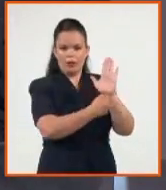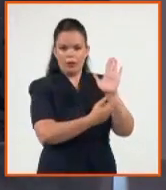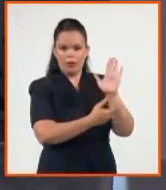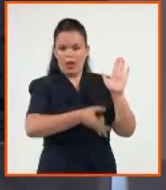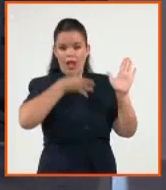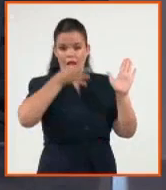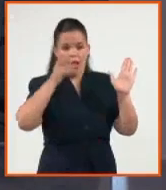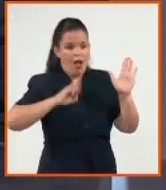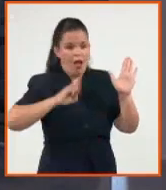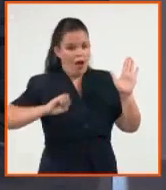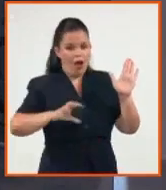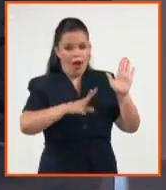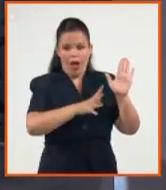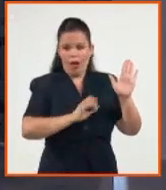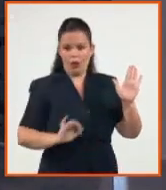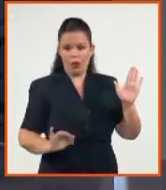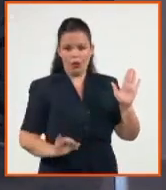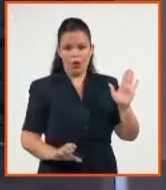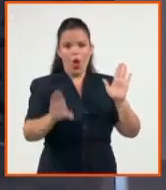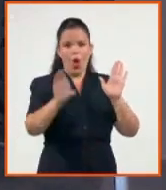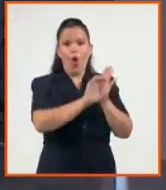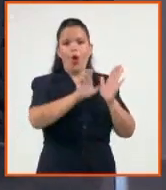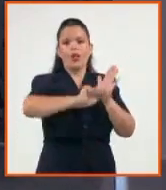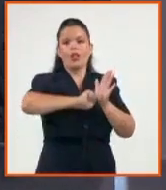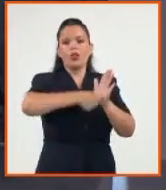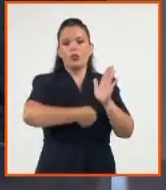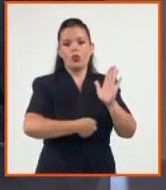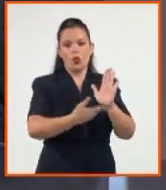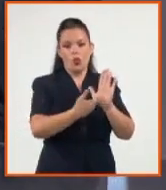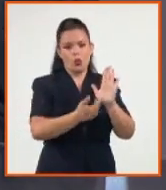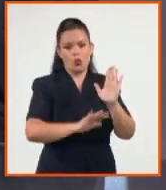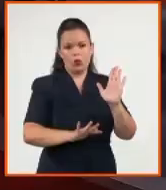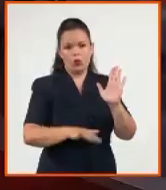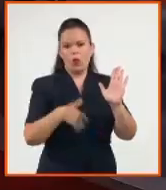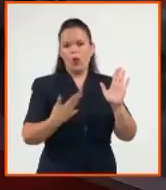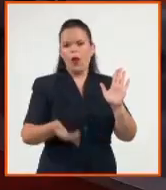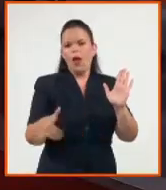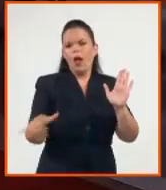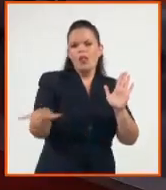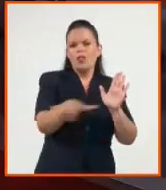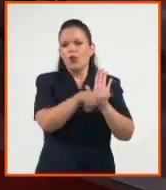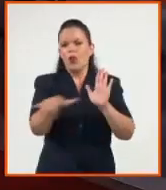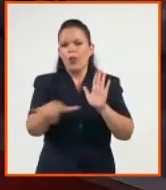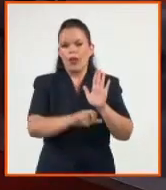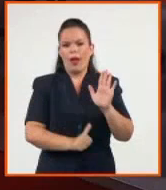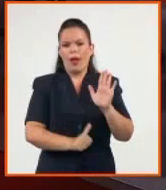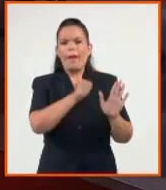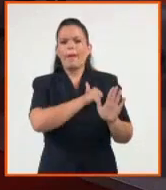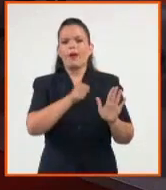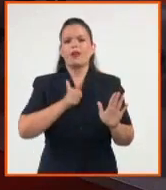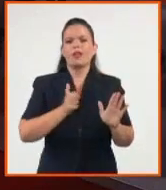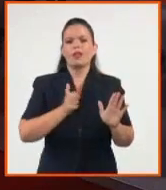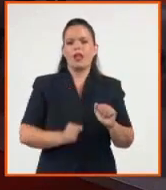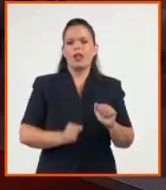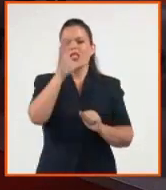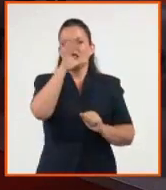en la constitución de la república, que es el de la igualdad, la privacidad y el secreto de las comunicaciones.